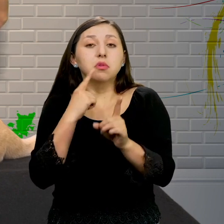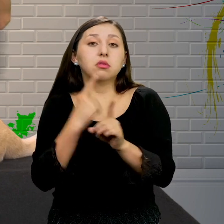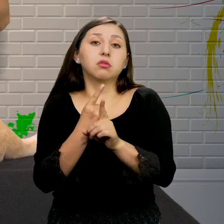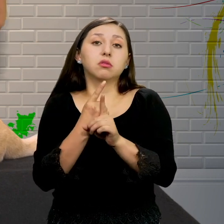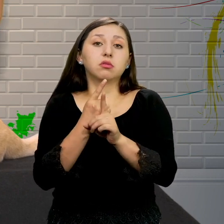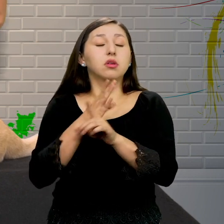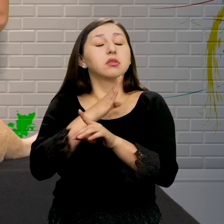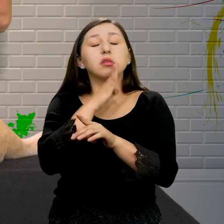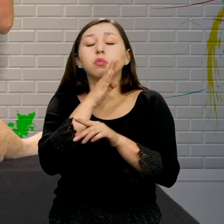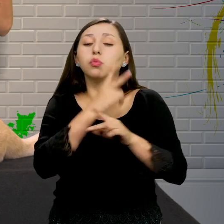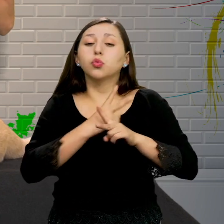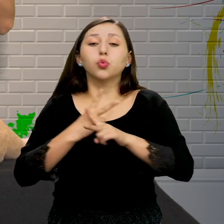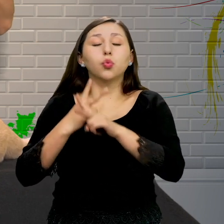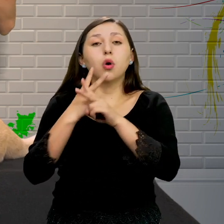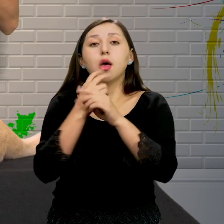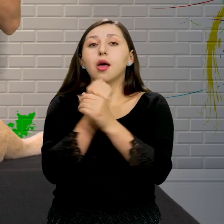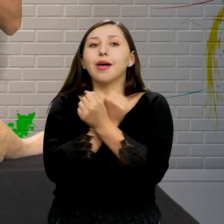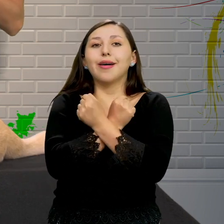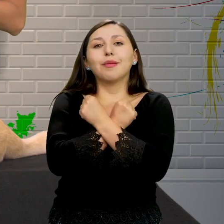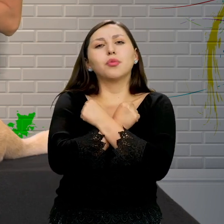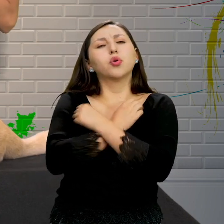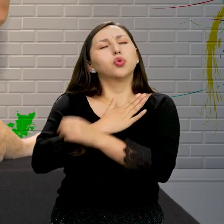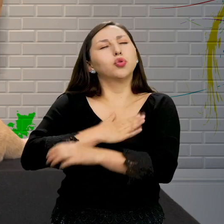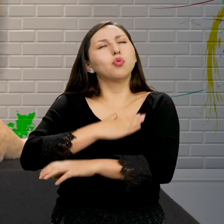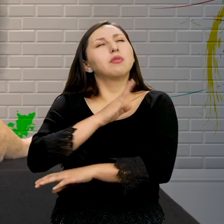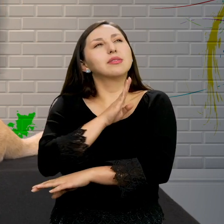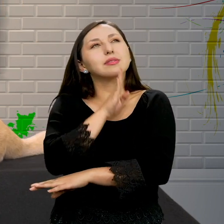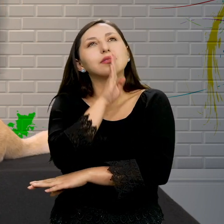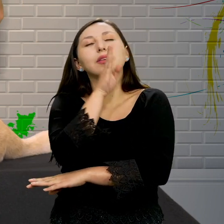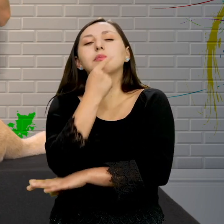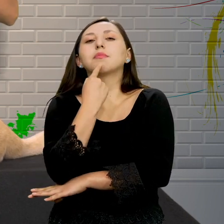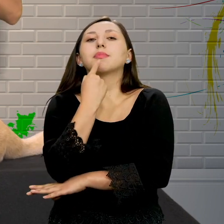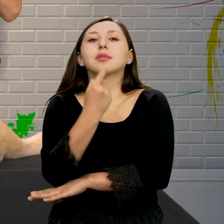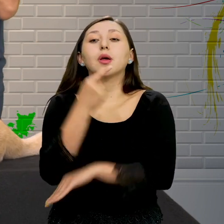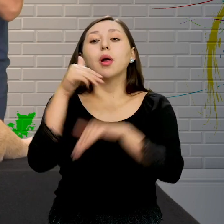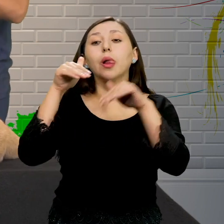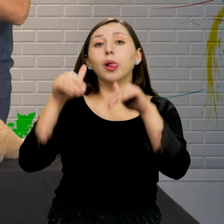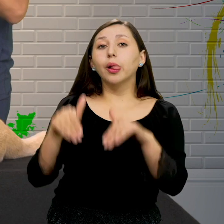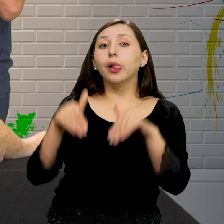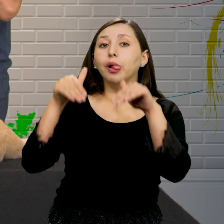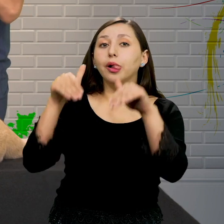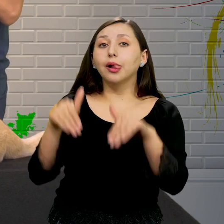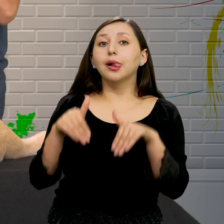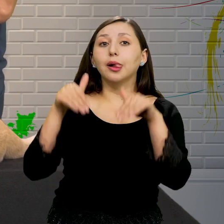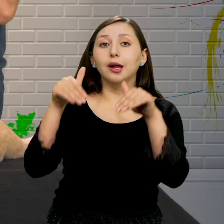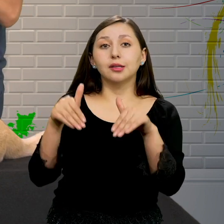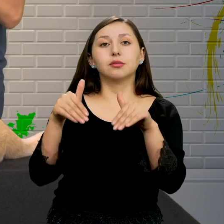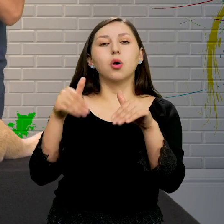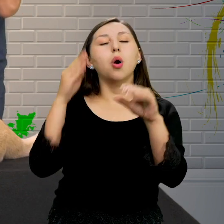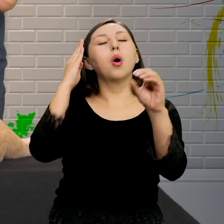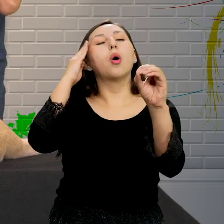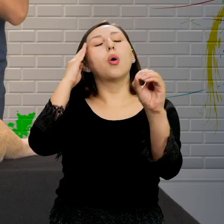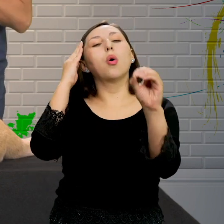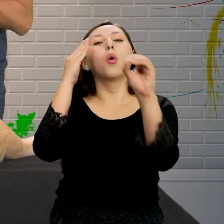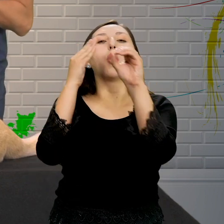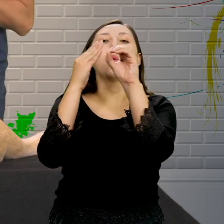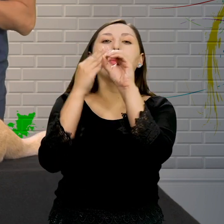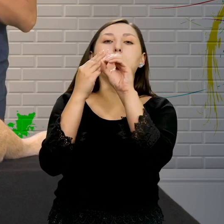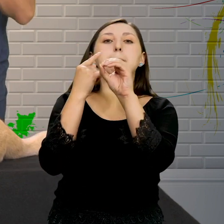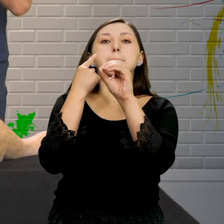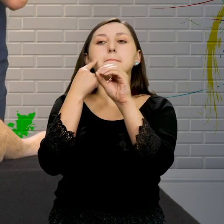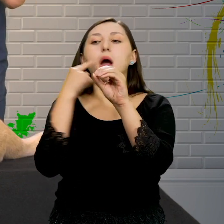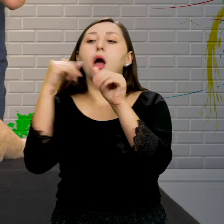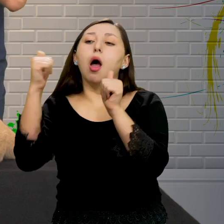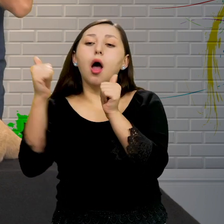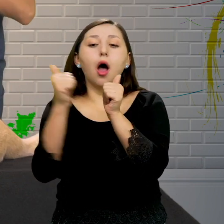cierto? El perrito Exactamente Normalmente Como digo yo siempre Los perritos llegan a la vida de las personas Con un propósito